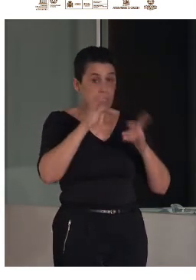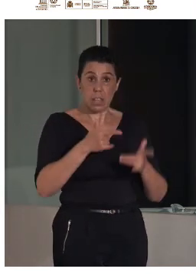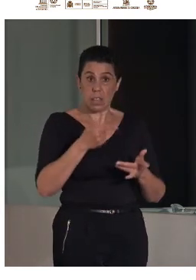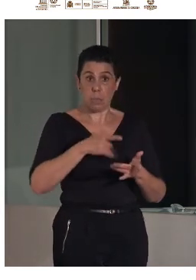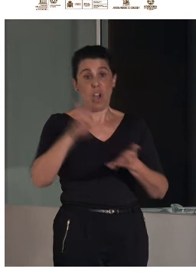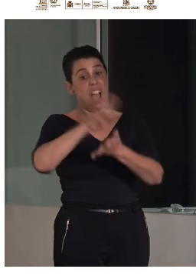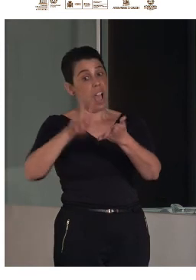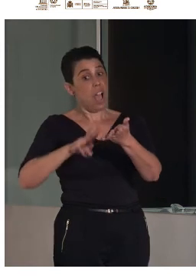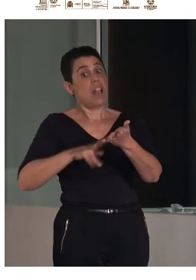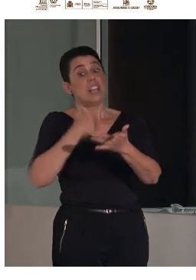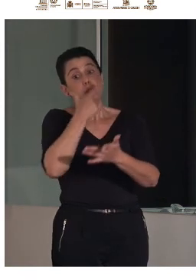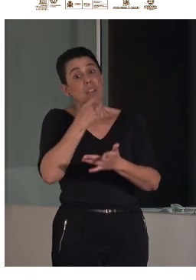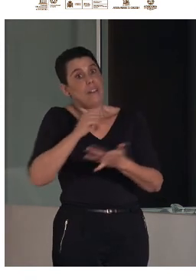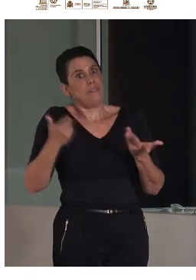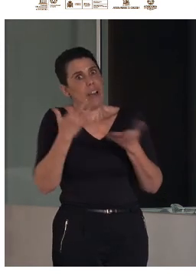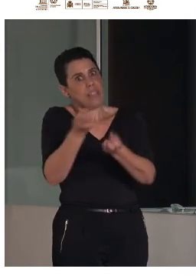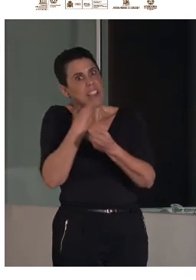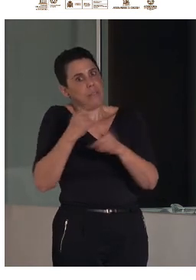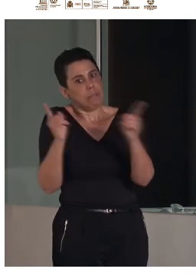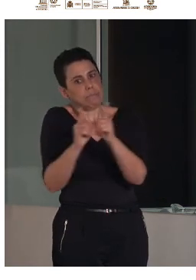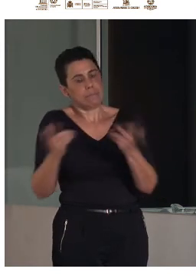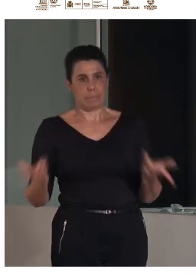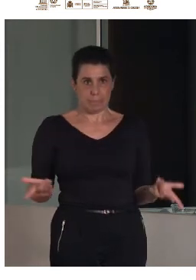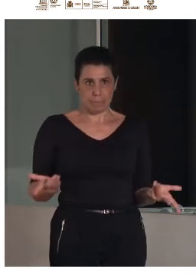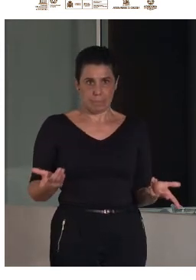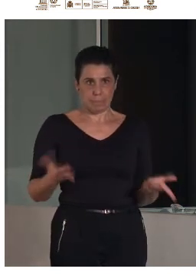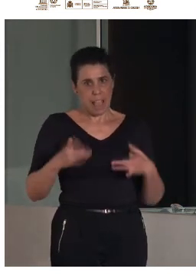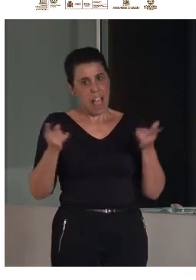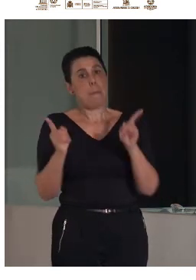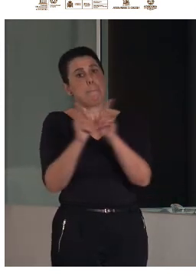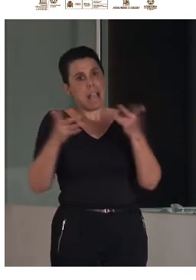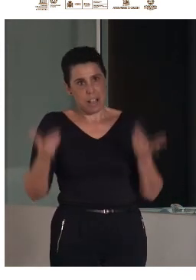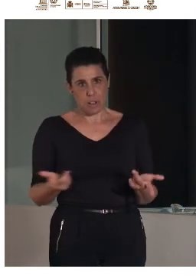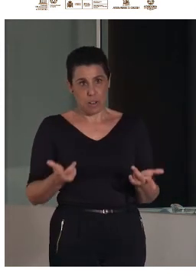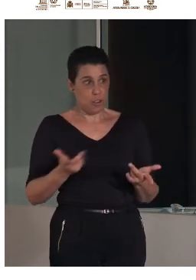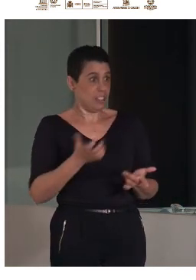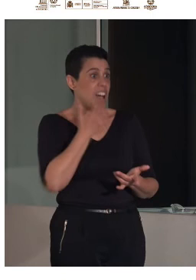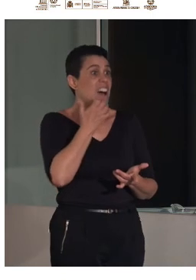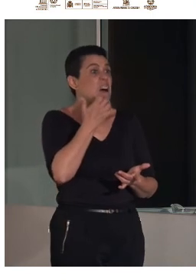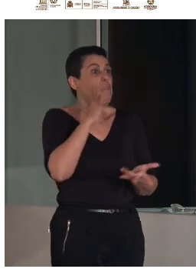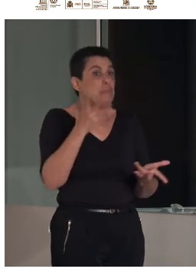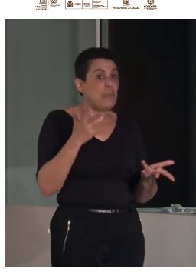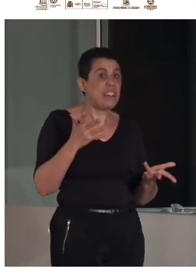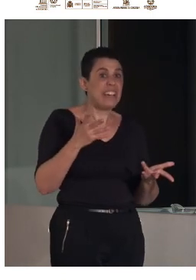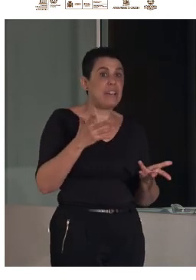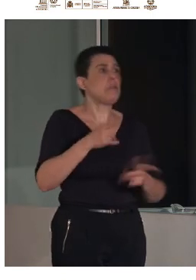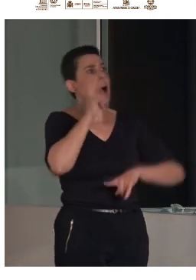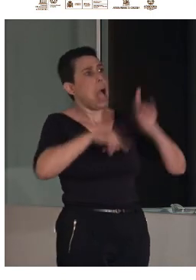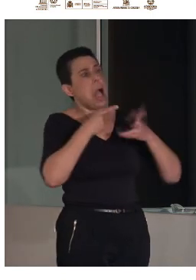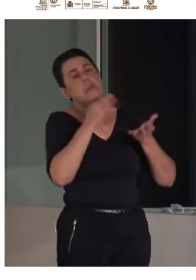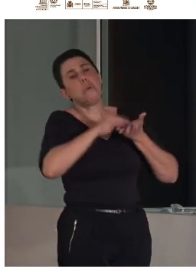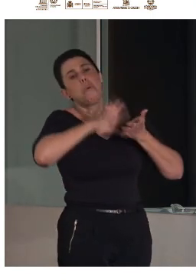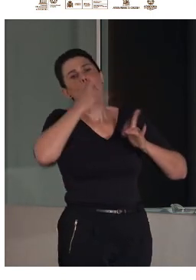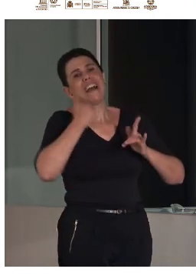fácil da una información sucinta en vuestro caso por ejemplo seguro que muchas veces agradeceréis unos textos más sencillos